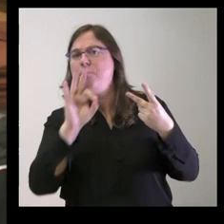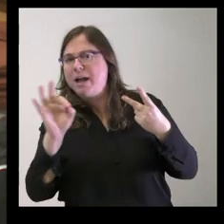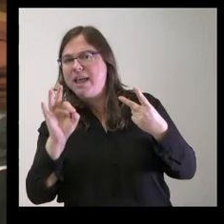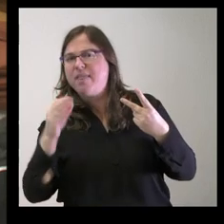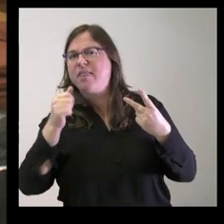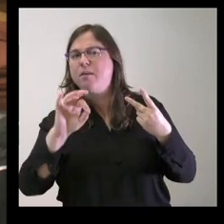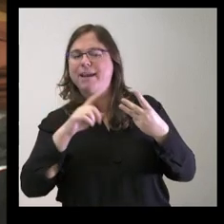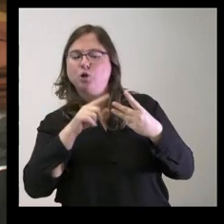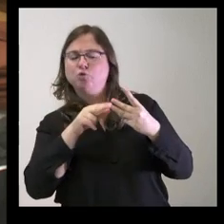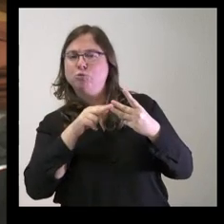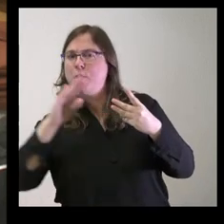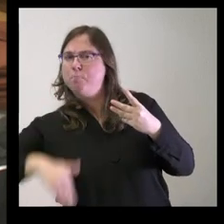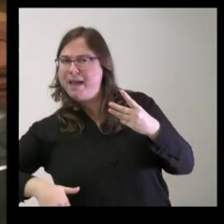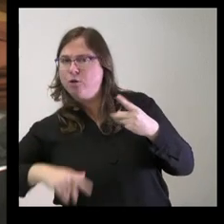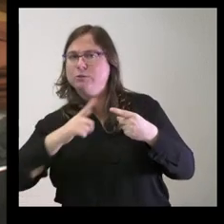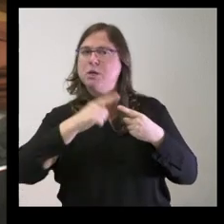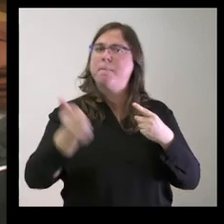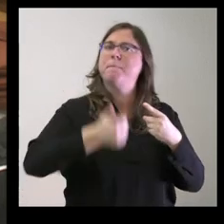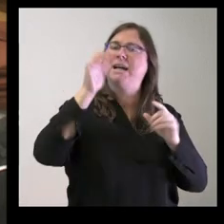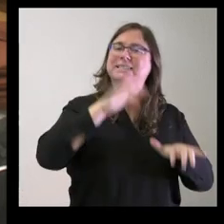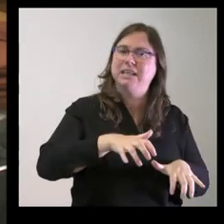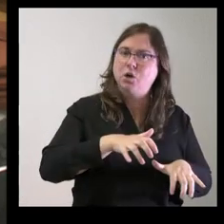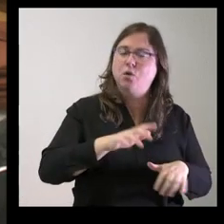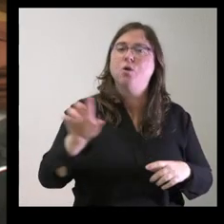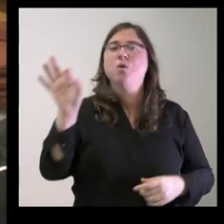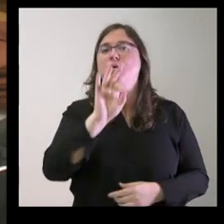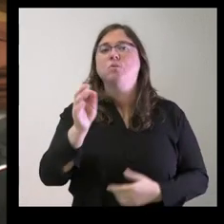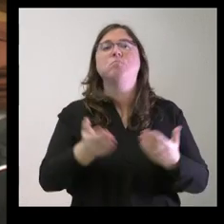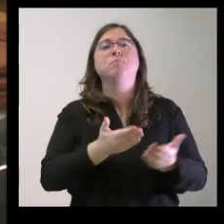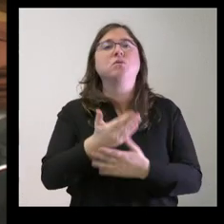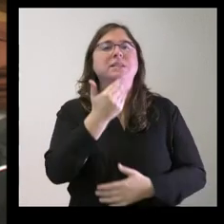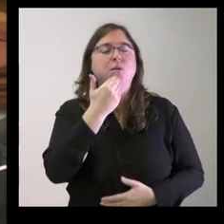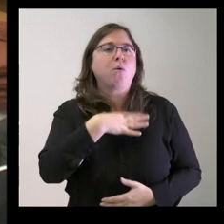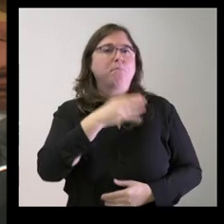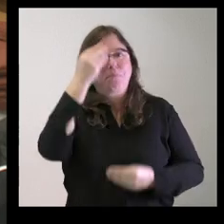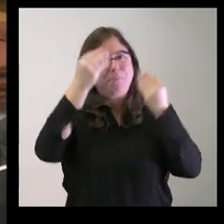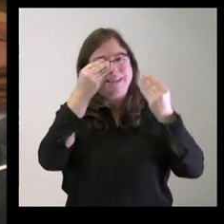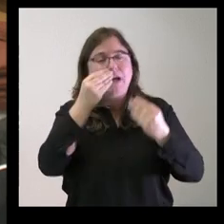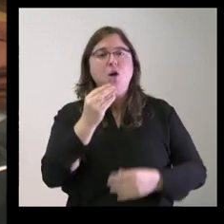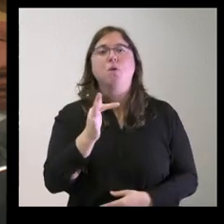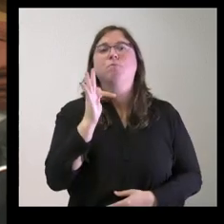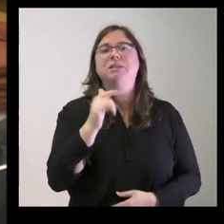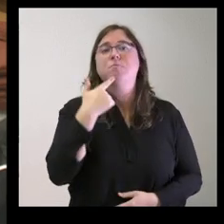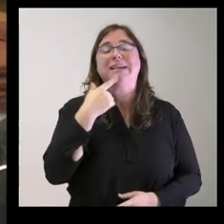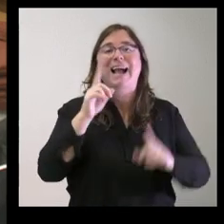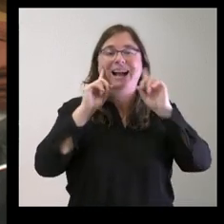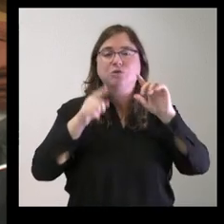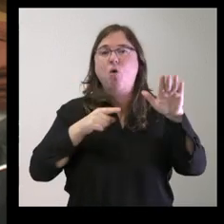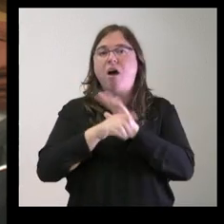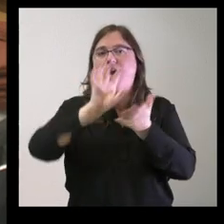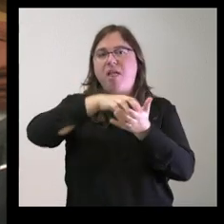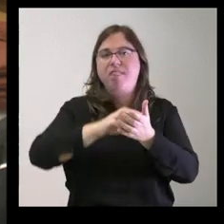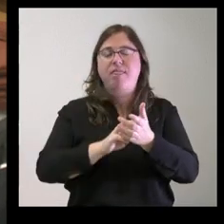Cebreros y si puede ser también que nos aclare cuál considera que es más favorable en el caso de la agencia espacial si